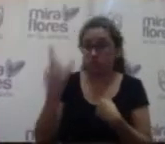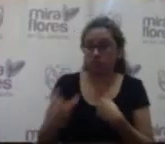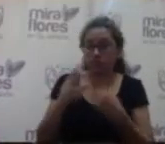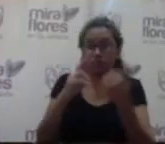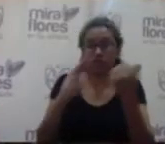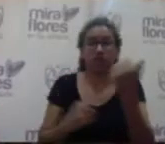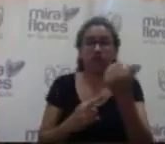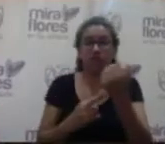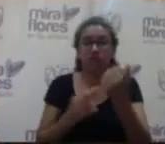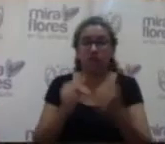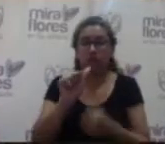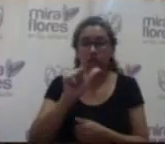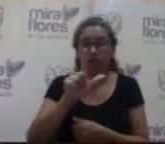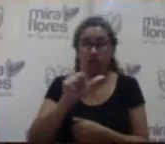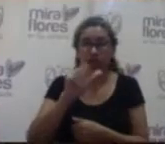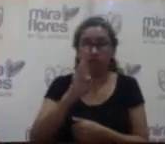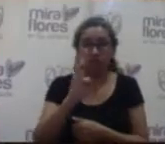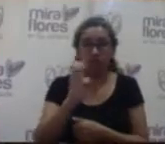regidor de Albertis